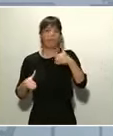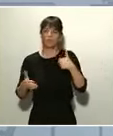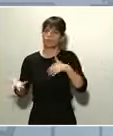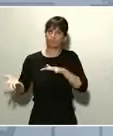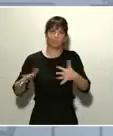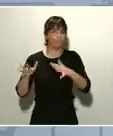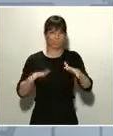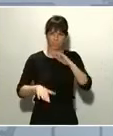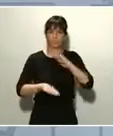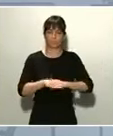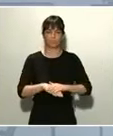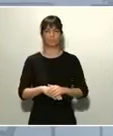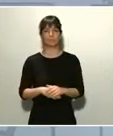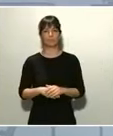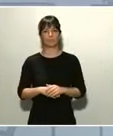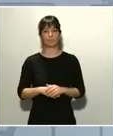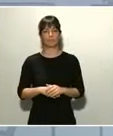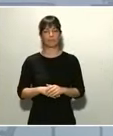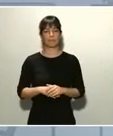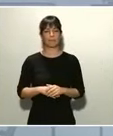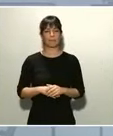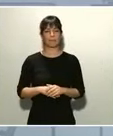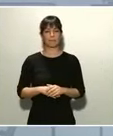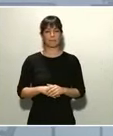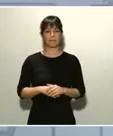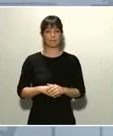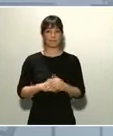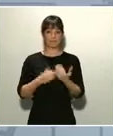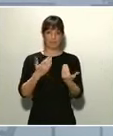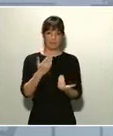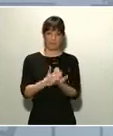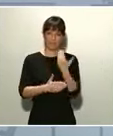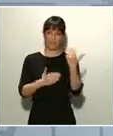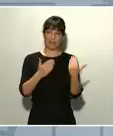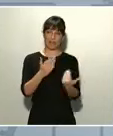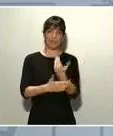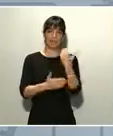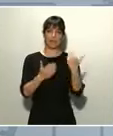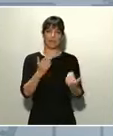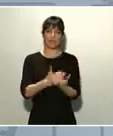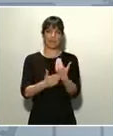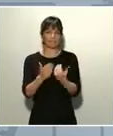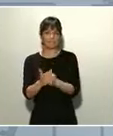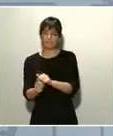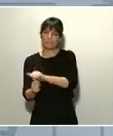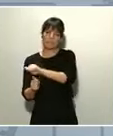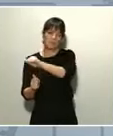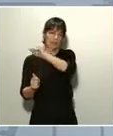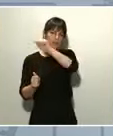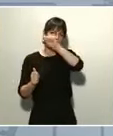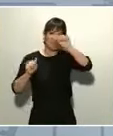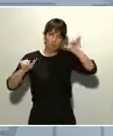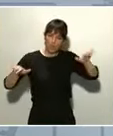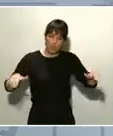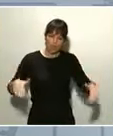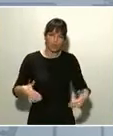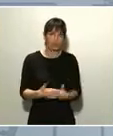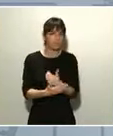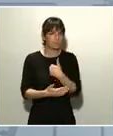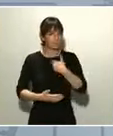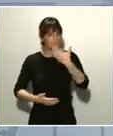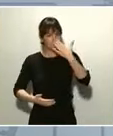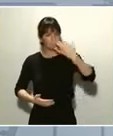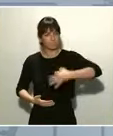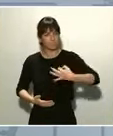Cada día, a lo largo de todas las horas del día y de la noche, quiero garantizarles que estamos en contacto con las